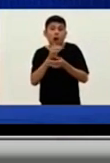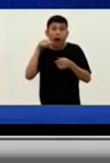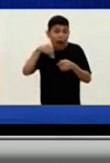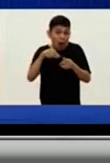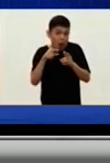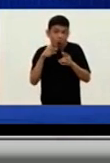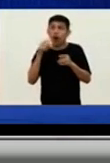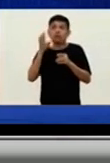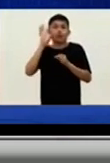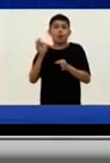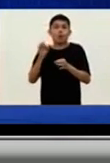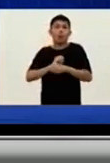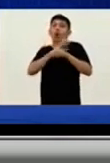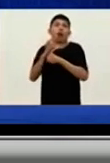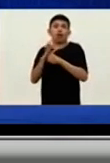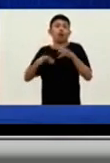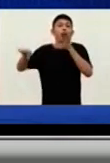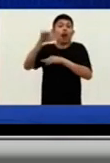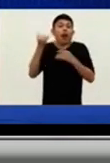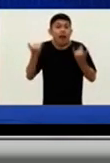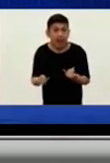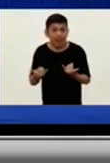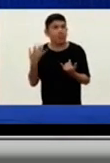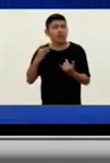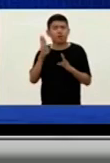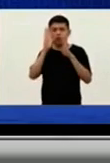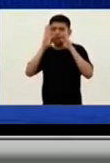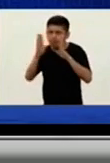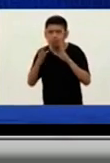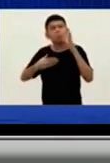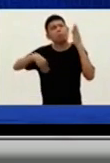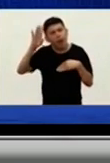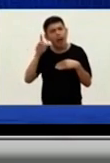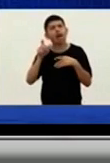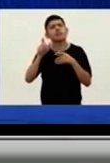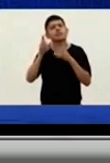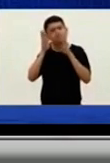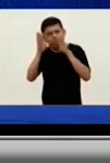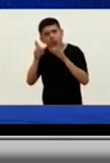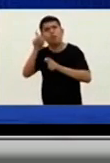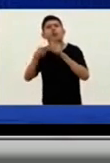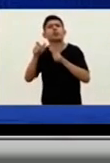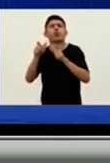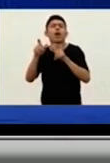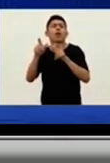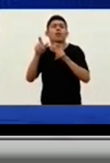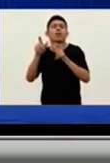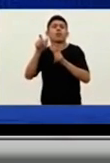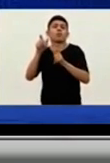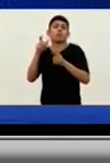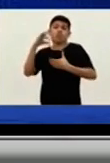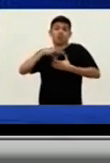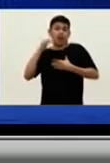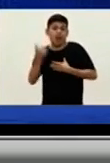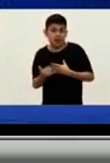y tenemos que prestar la atención y focalizar en la atención de los pacientes. Entonces,